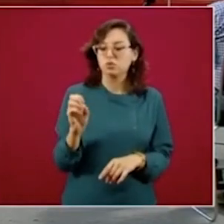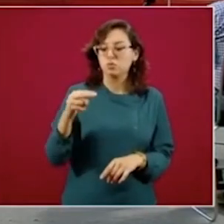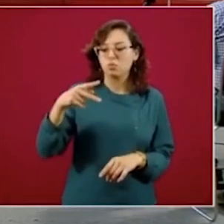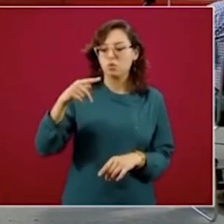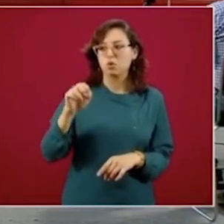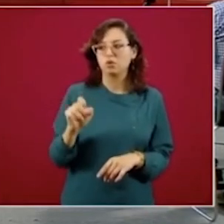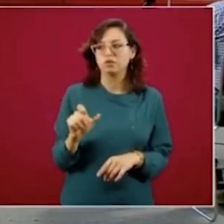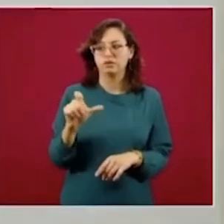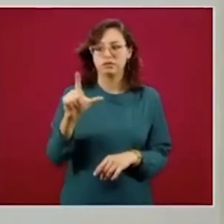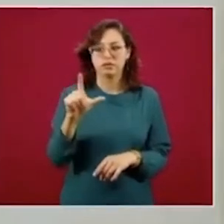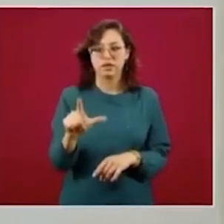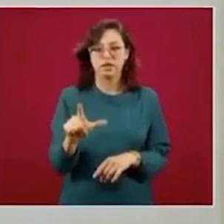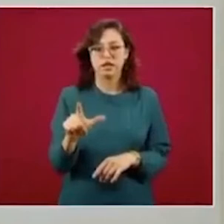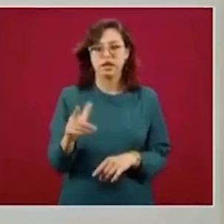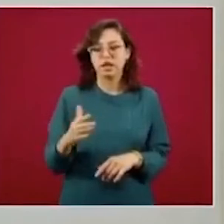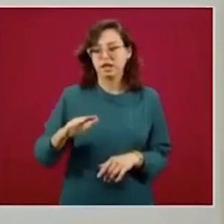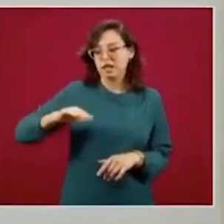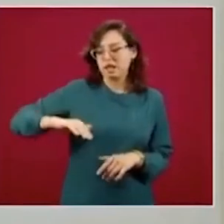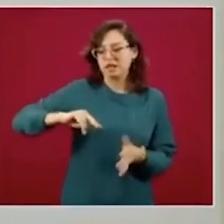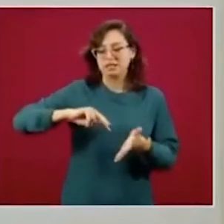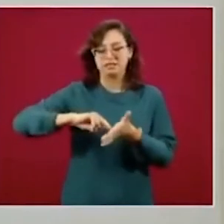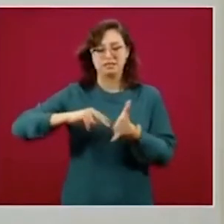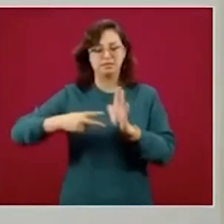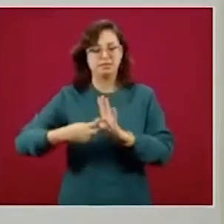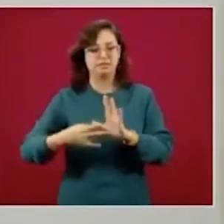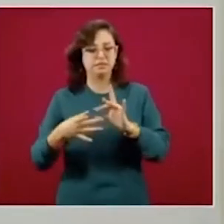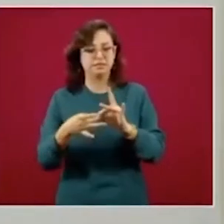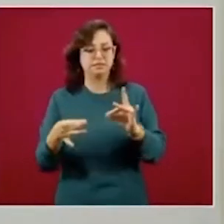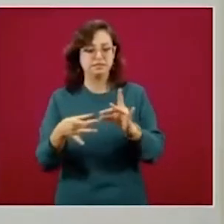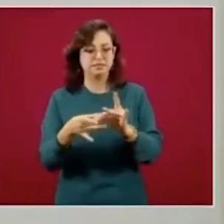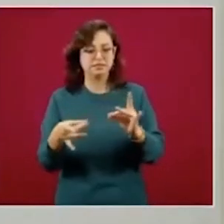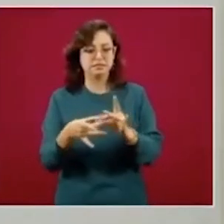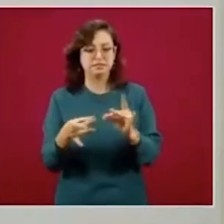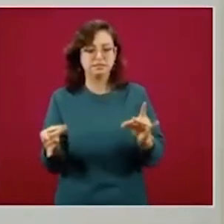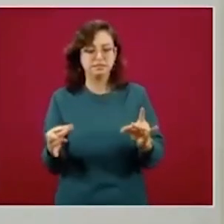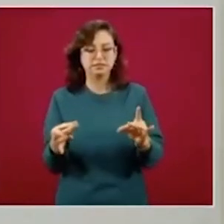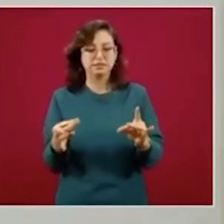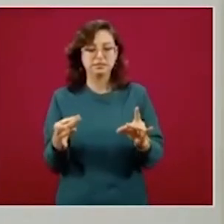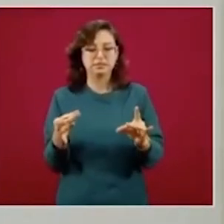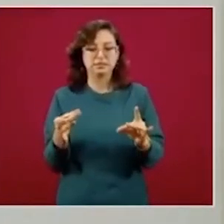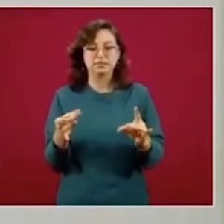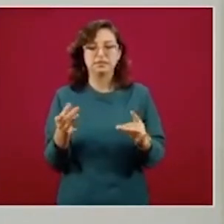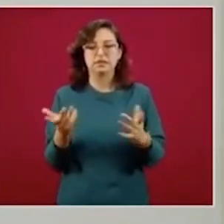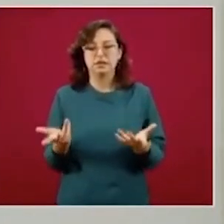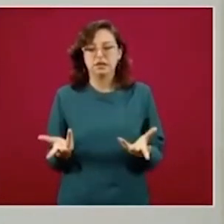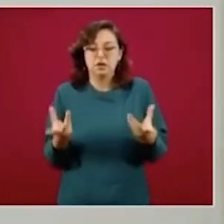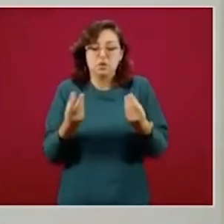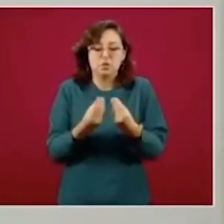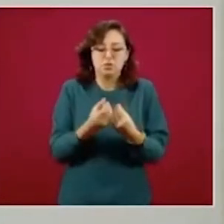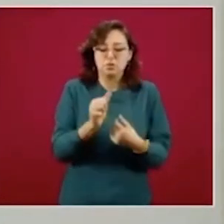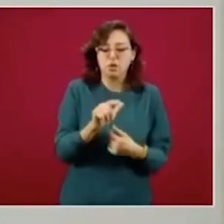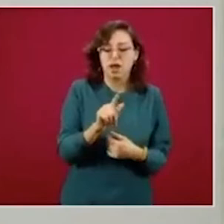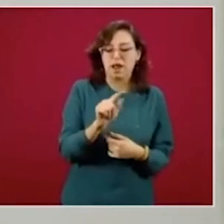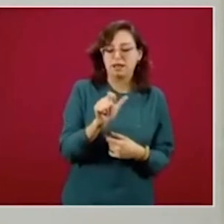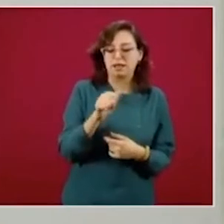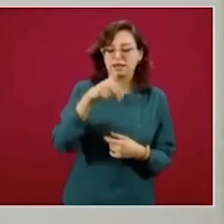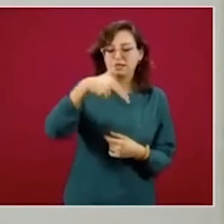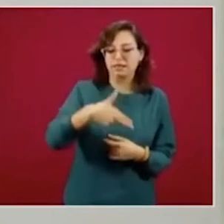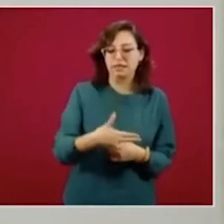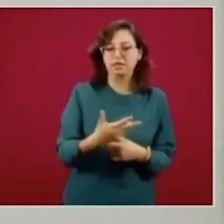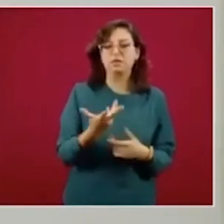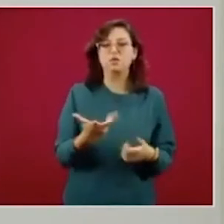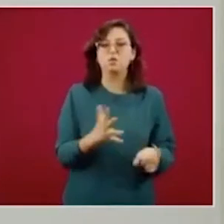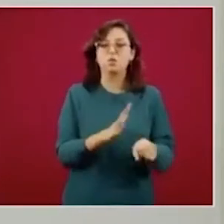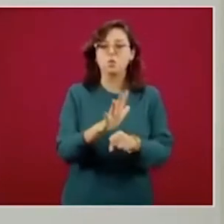que el ingeniero mencionó hace un momento, con Altan y eso ahí establecidos qué